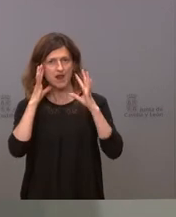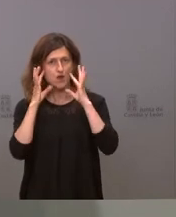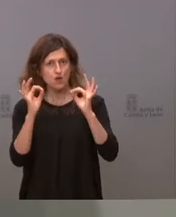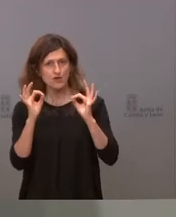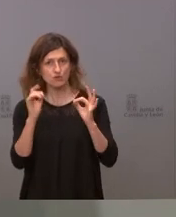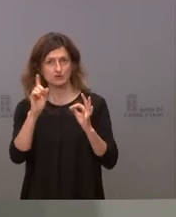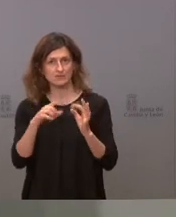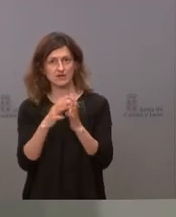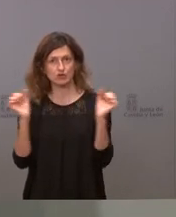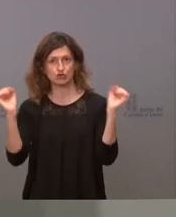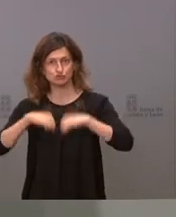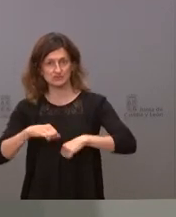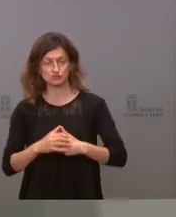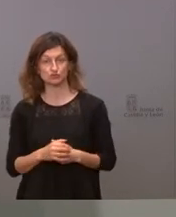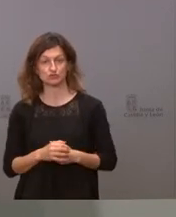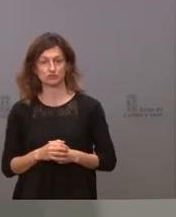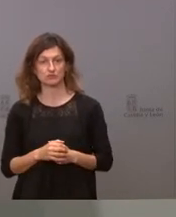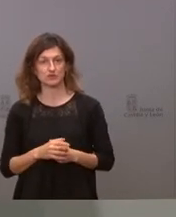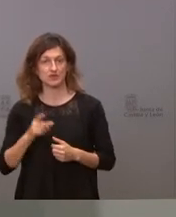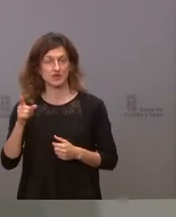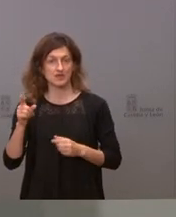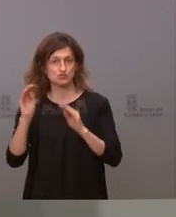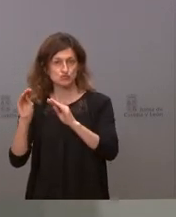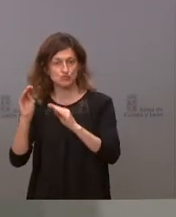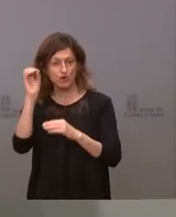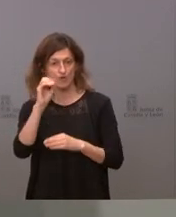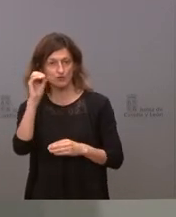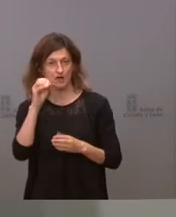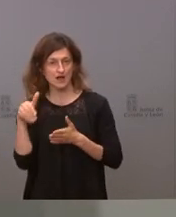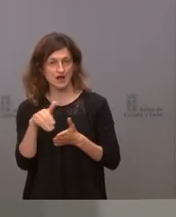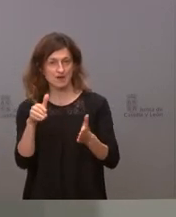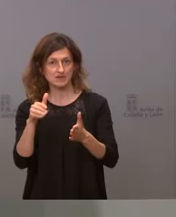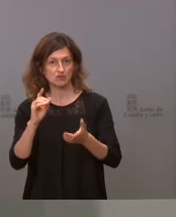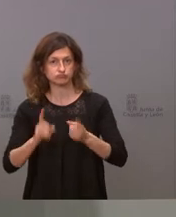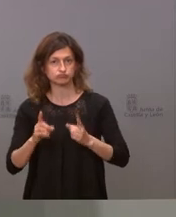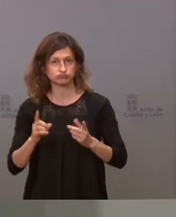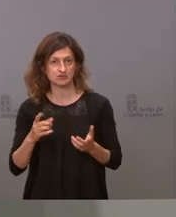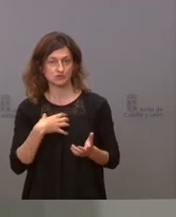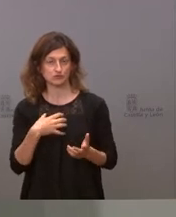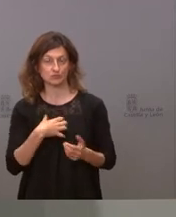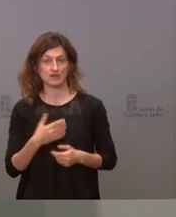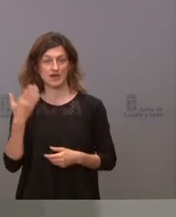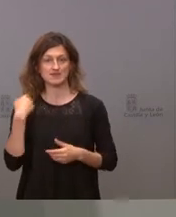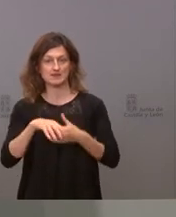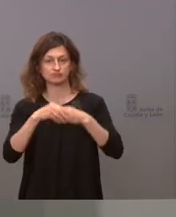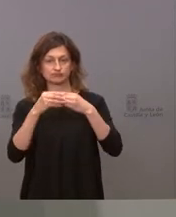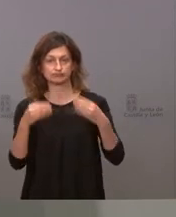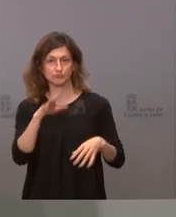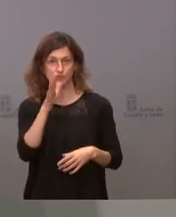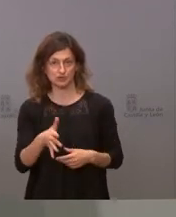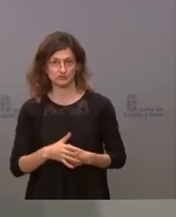y que abandone la senda del enfrentamiento nosotros nos abstuvimos ayer por esta razón